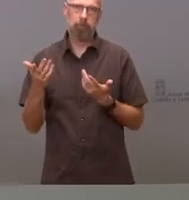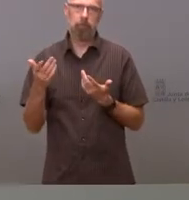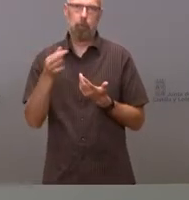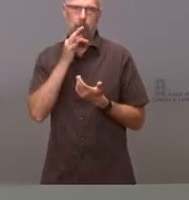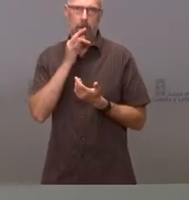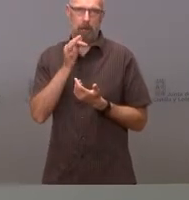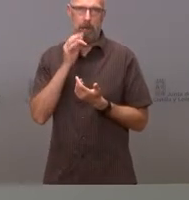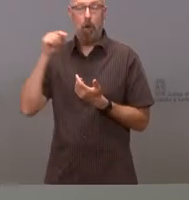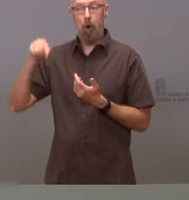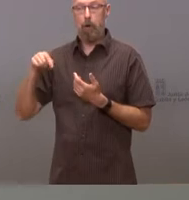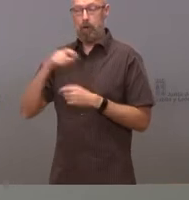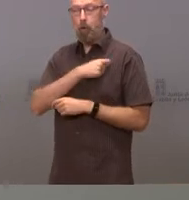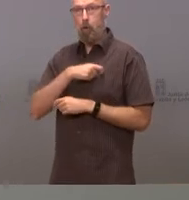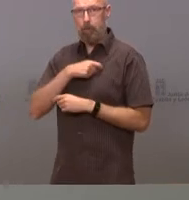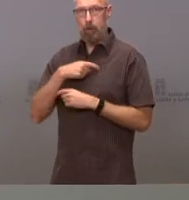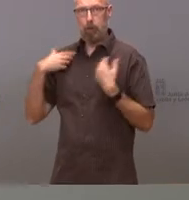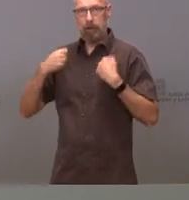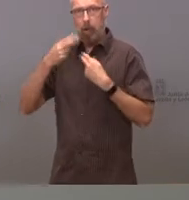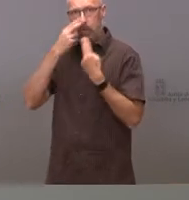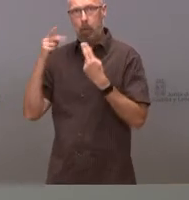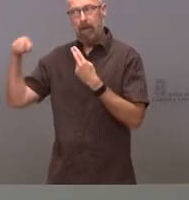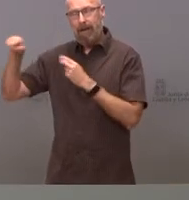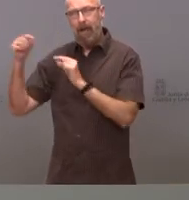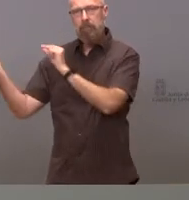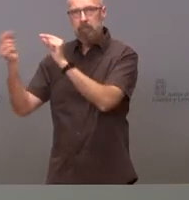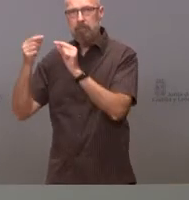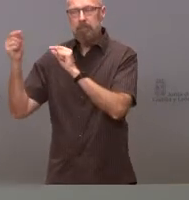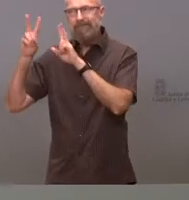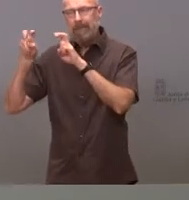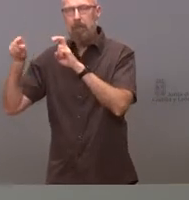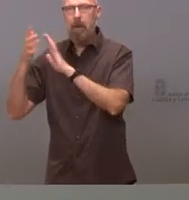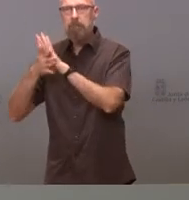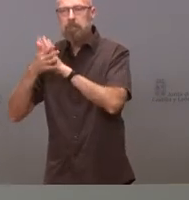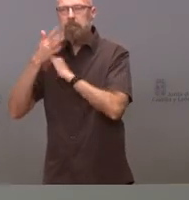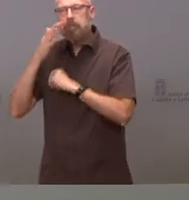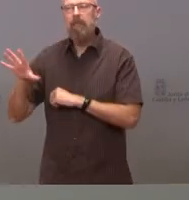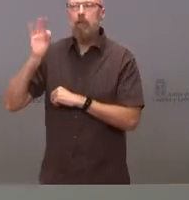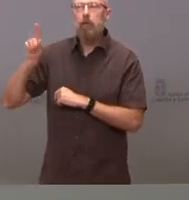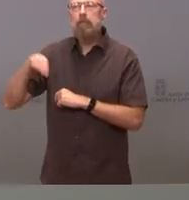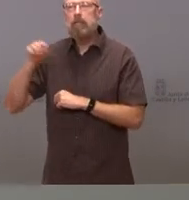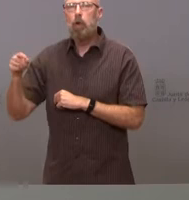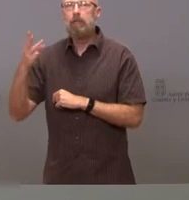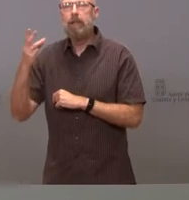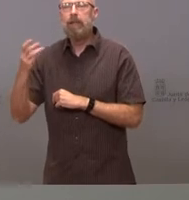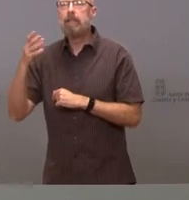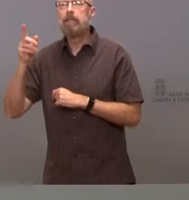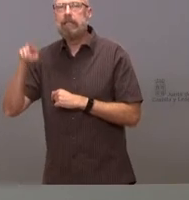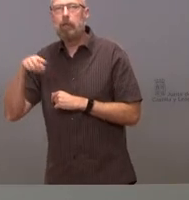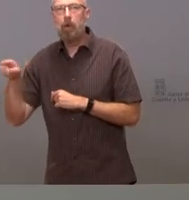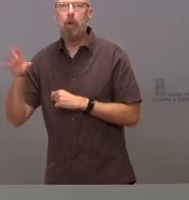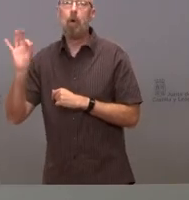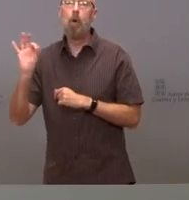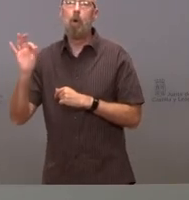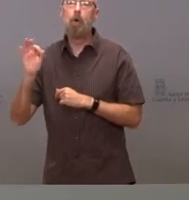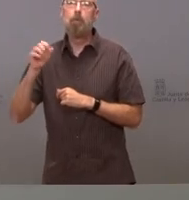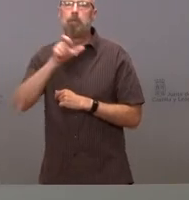Comisión de Salud Pública para decidir. Tercera dosis habrá, probablemente, pero a quién se administra puede